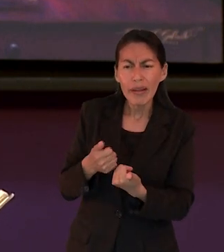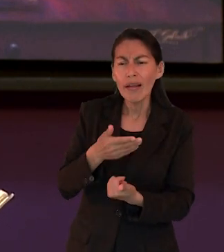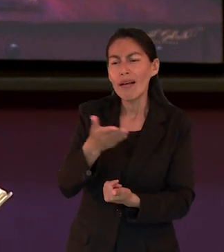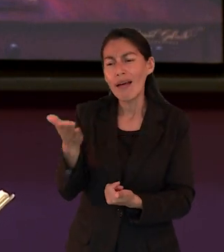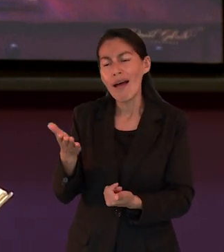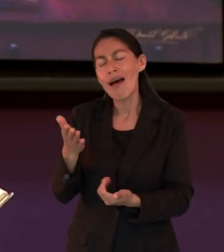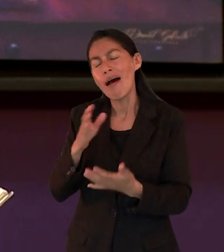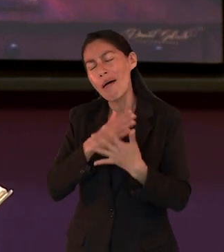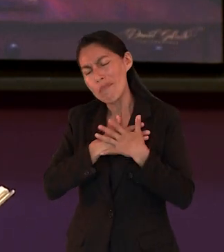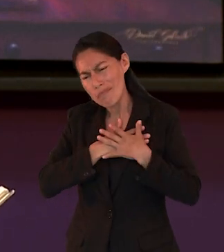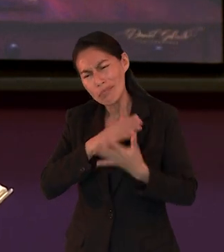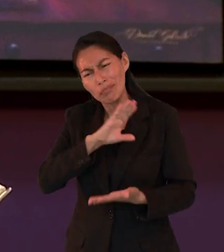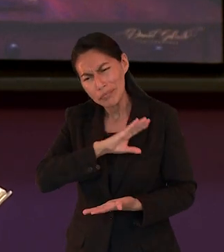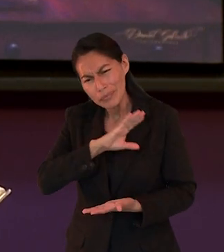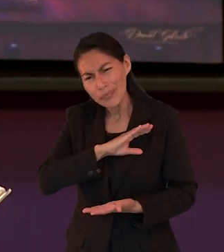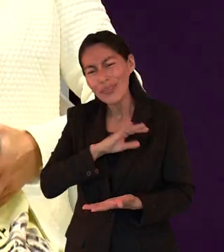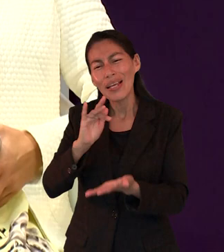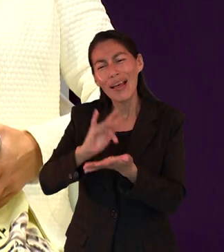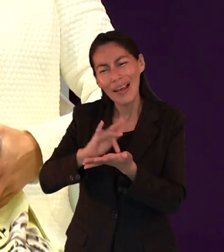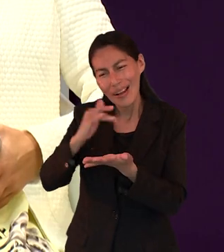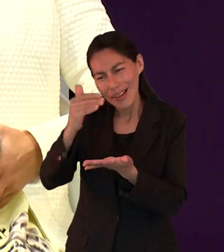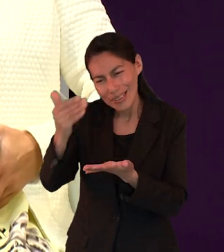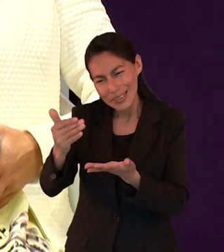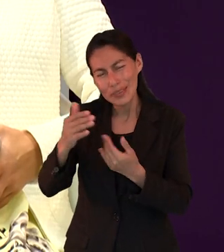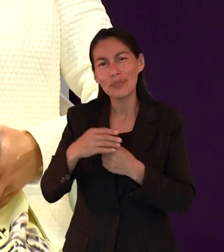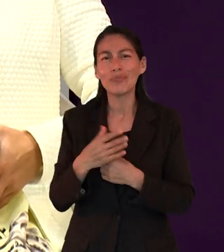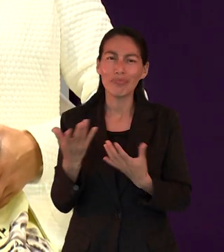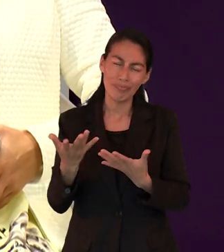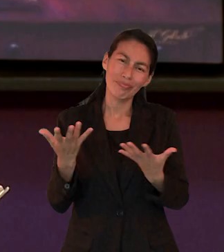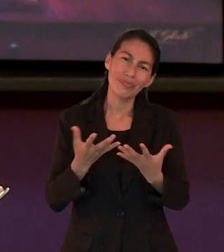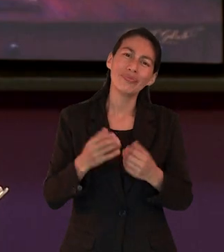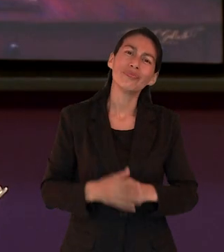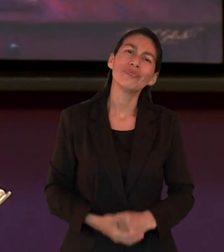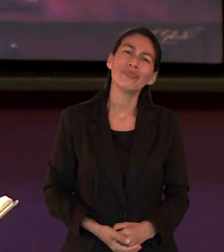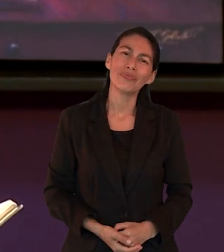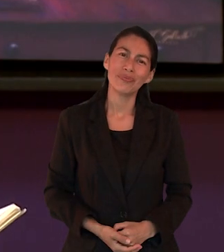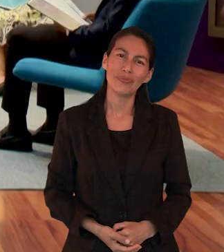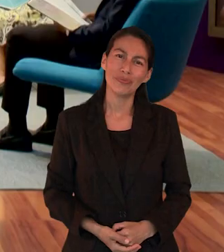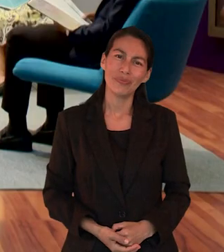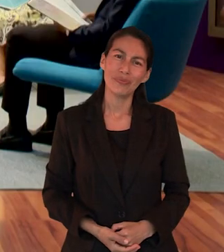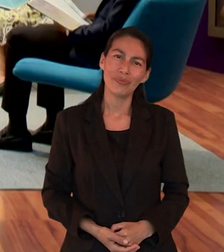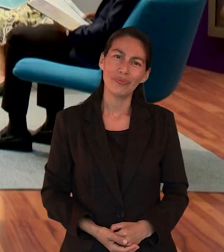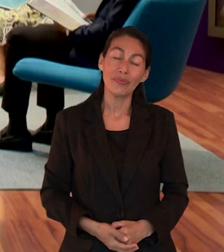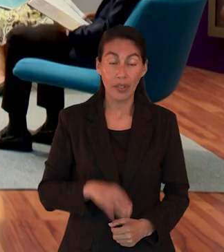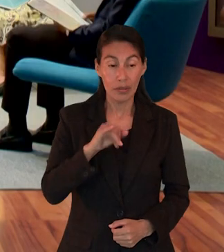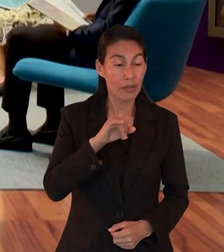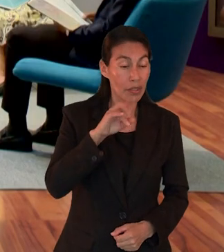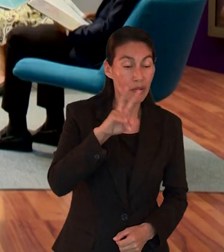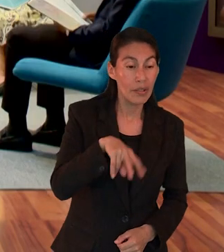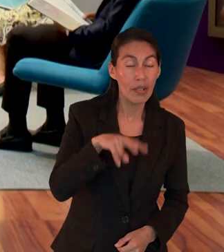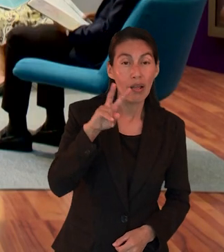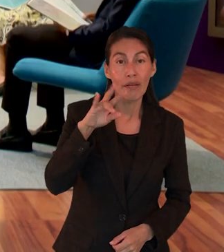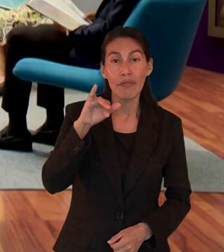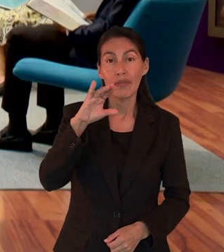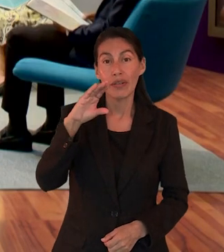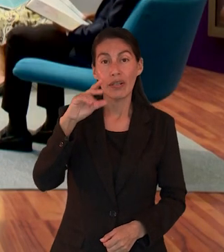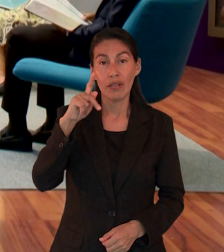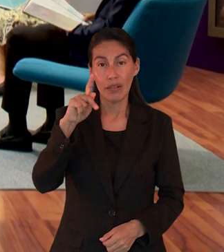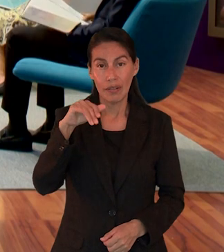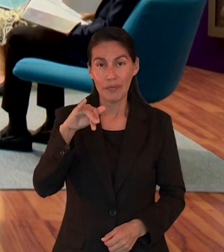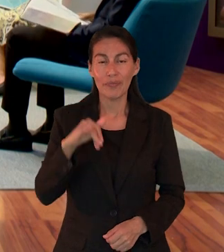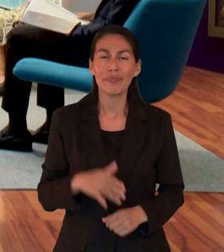Recordarlos con amor y cuando los veamos, ser agradecidos por todo lo que ellos hacen por nosotros. Así es, Vicky.